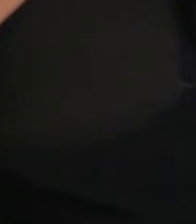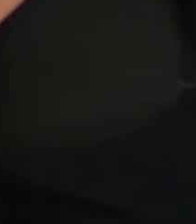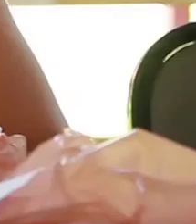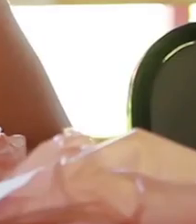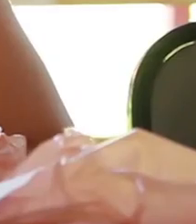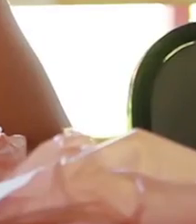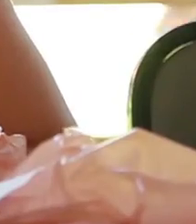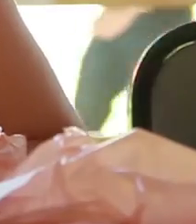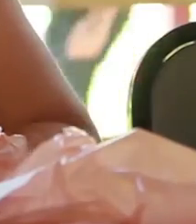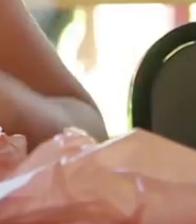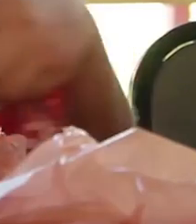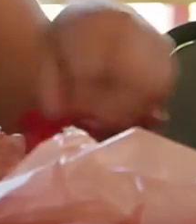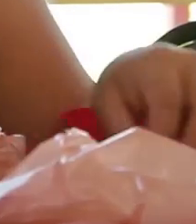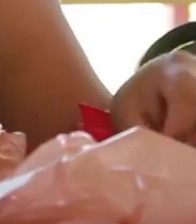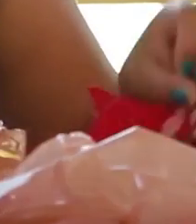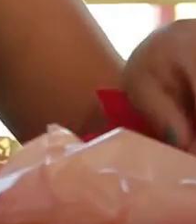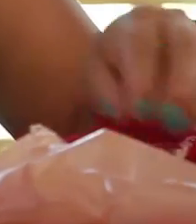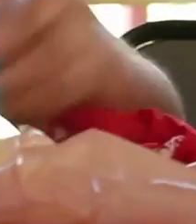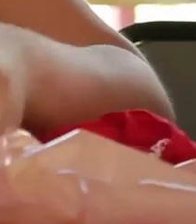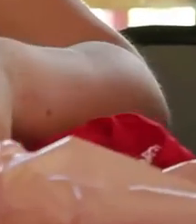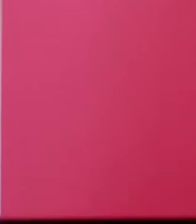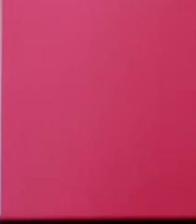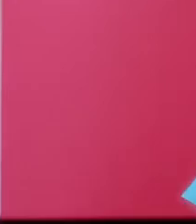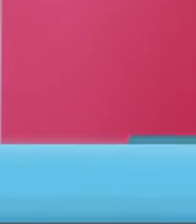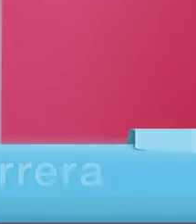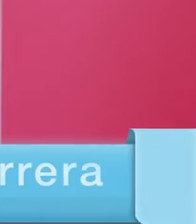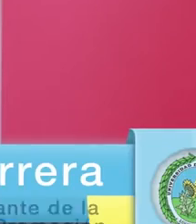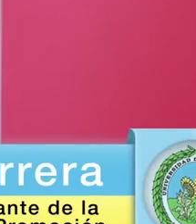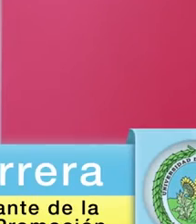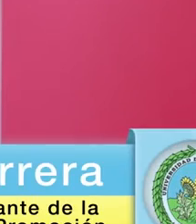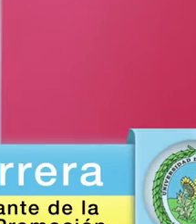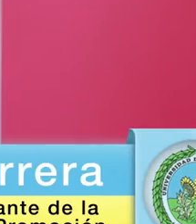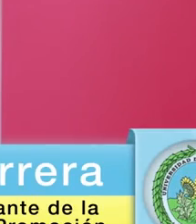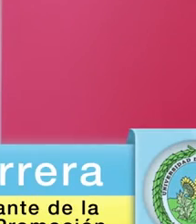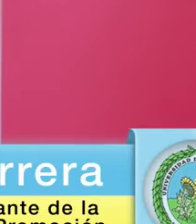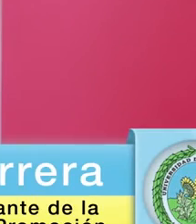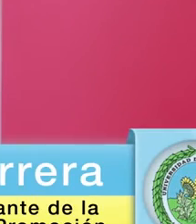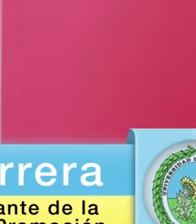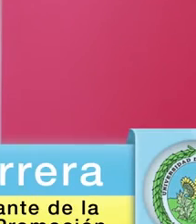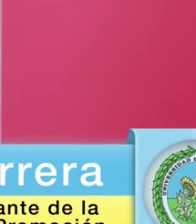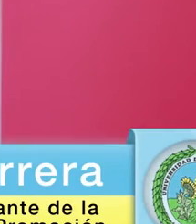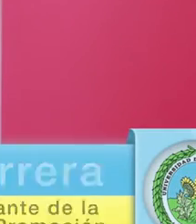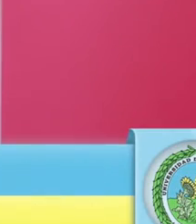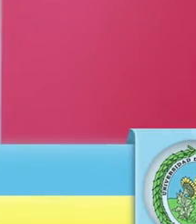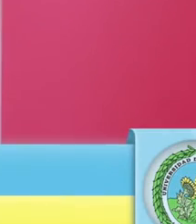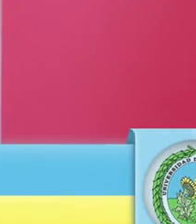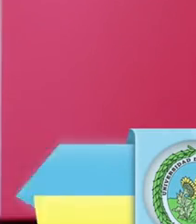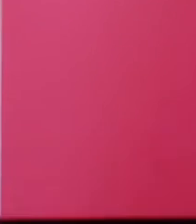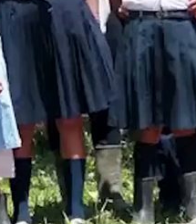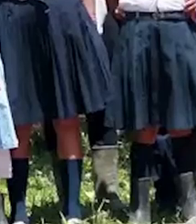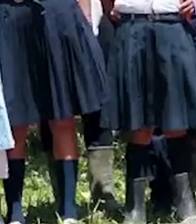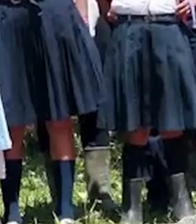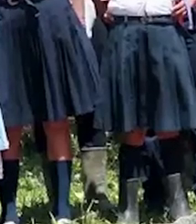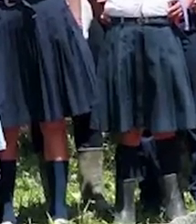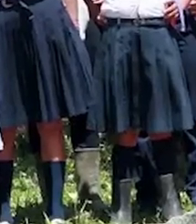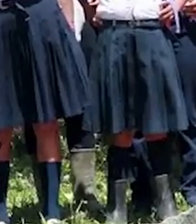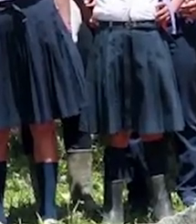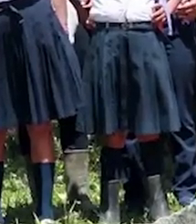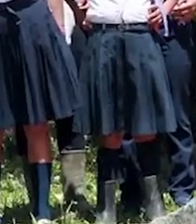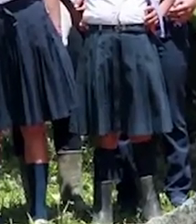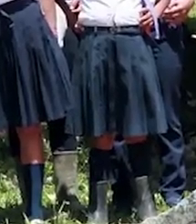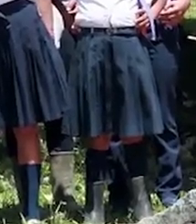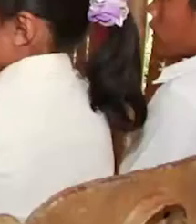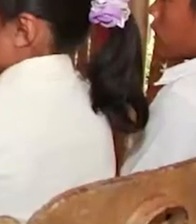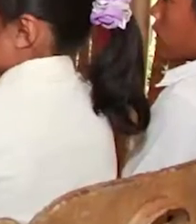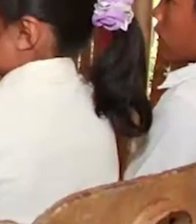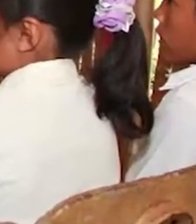a mi comunidad y pienso que no hay un obstáculo que nos detenga. La Universidad